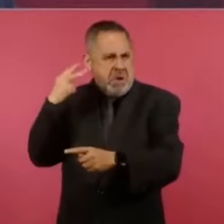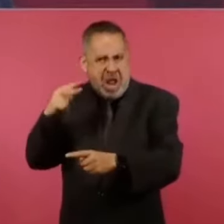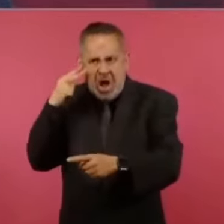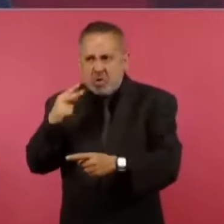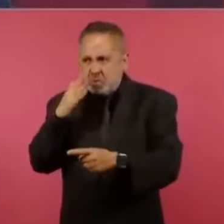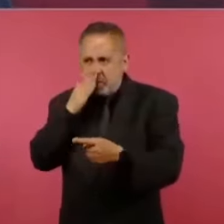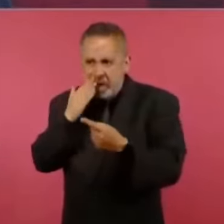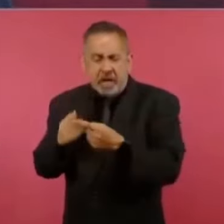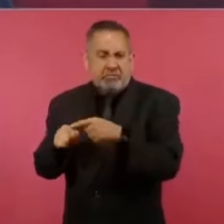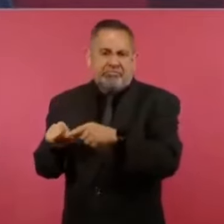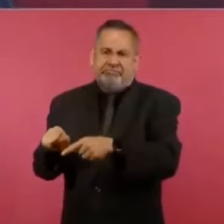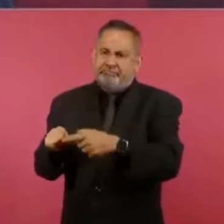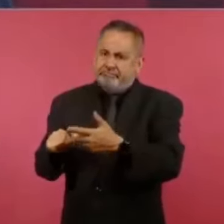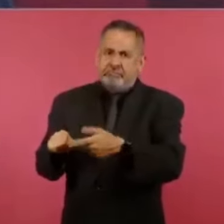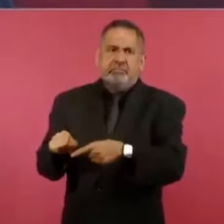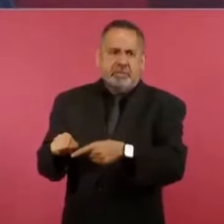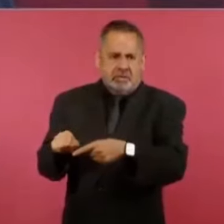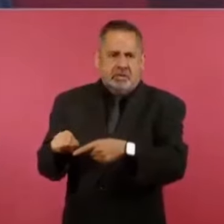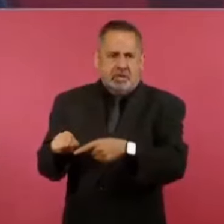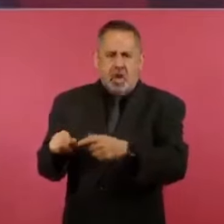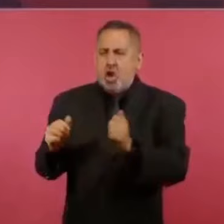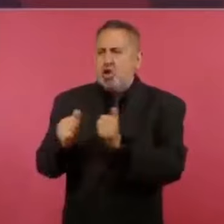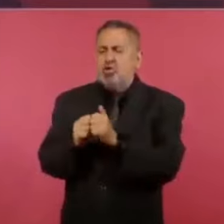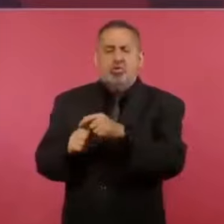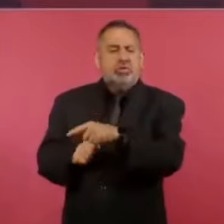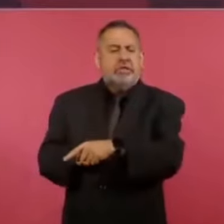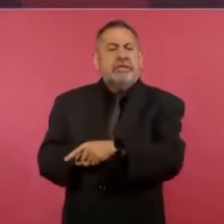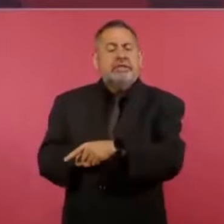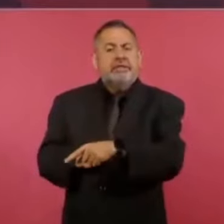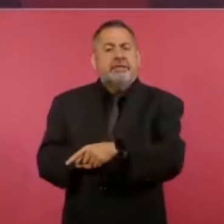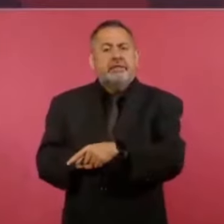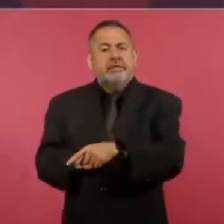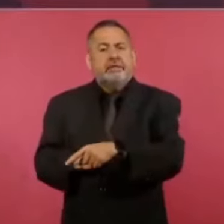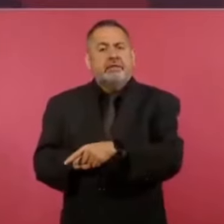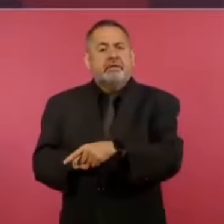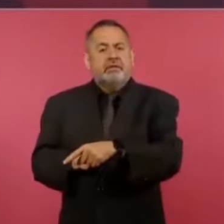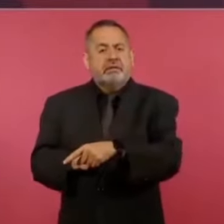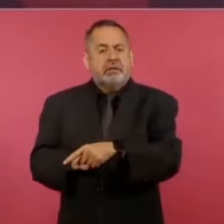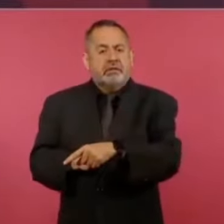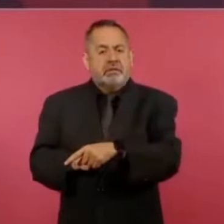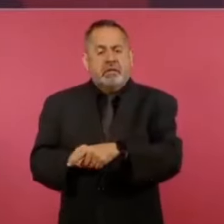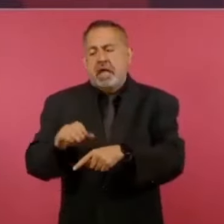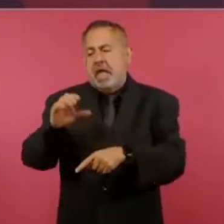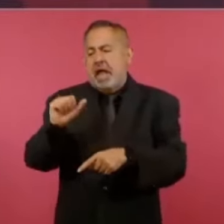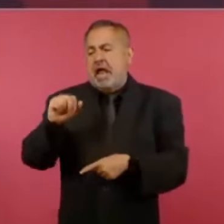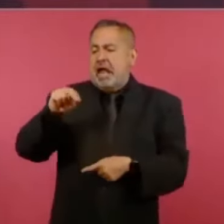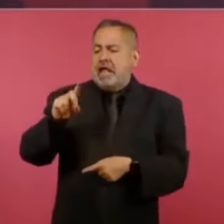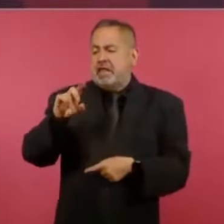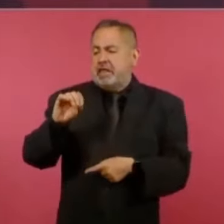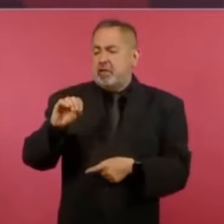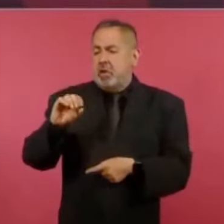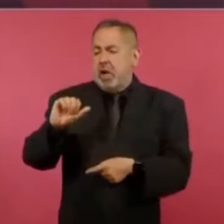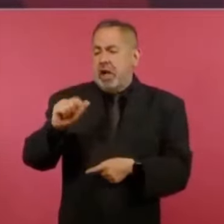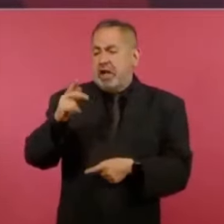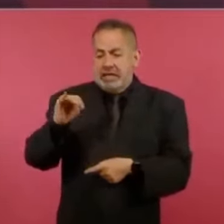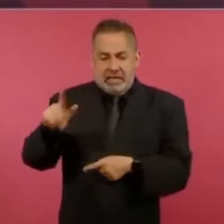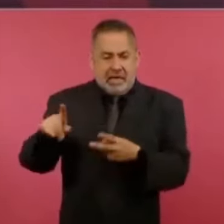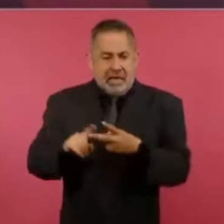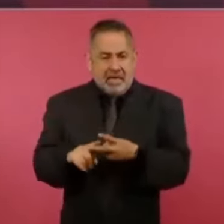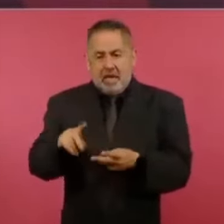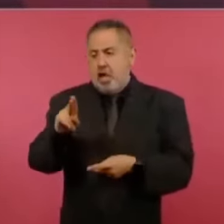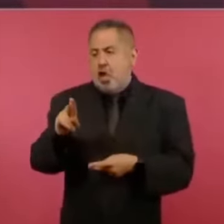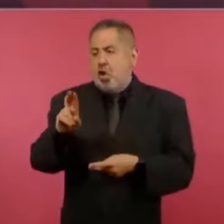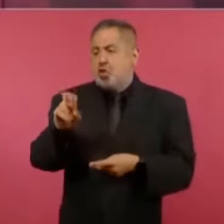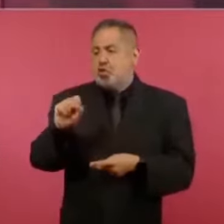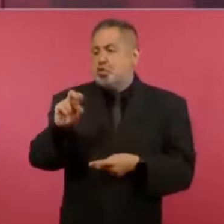con Cándido Aguilar, el Úrsulo Galván. Úrsulo